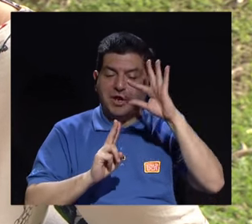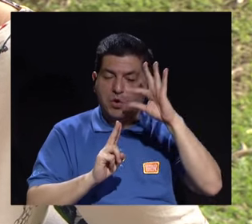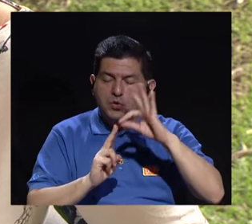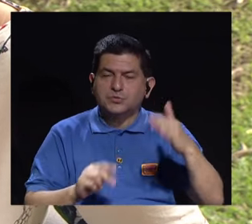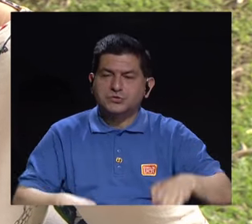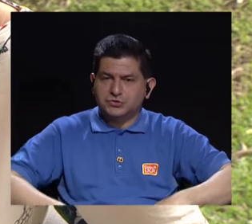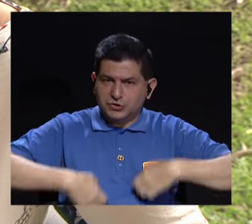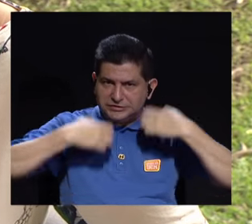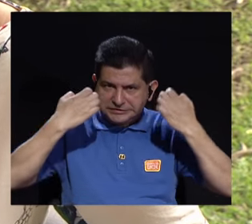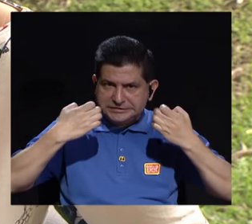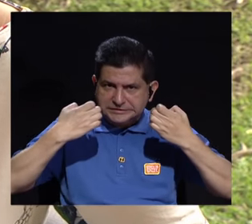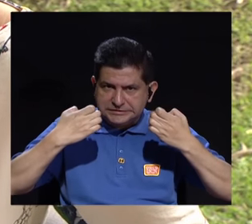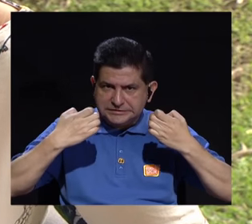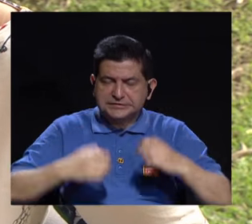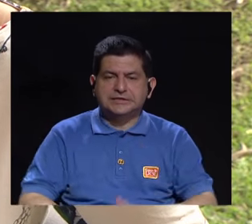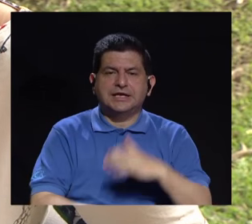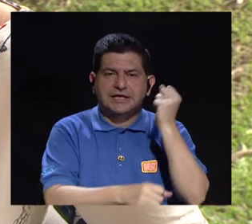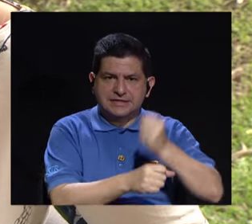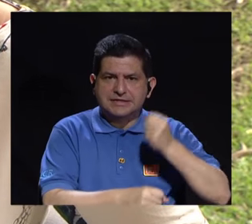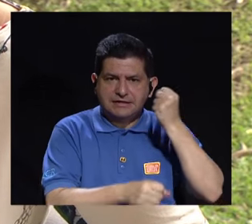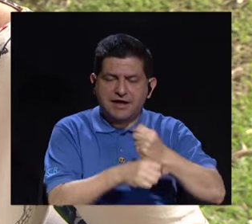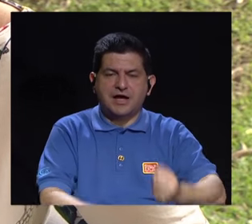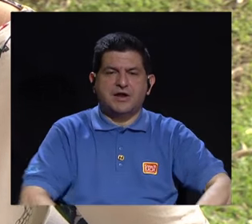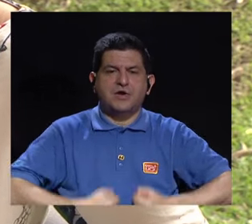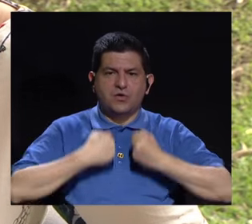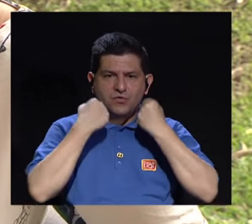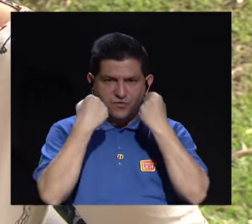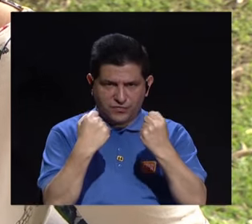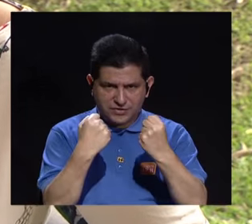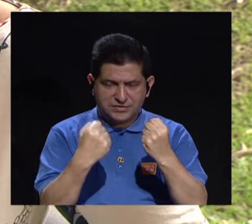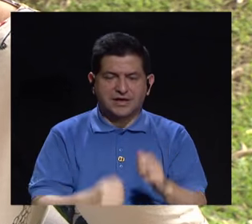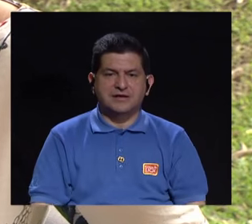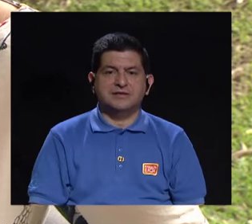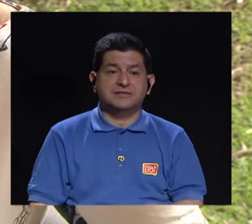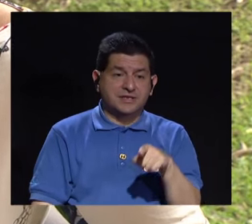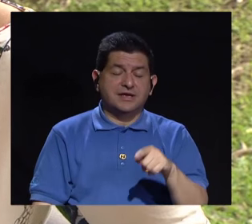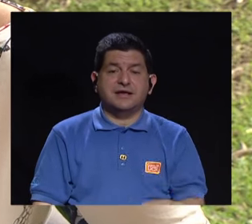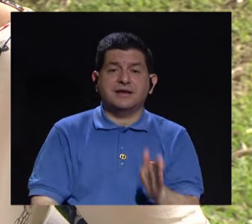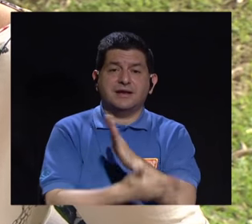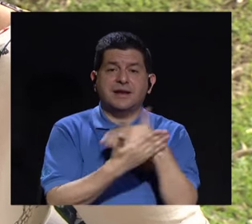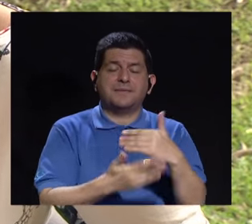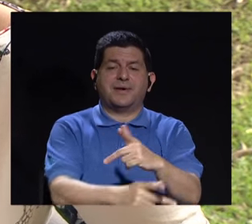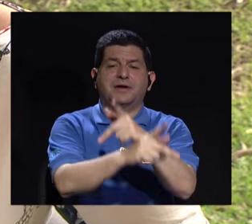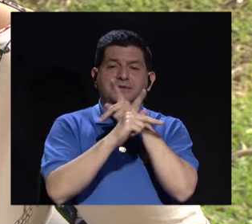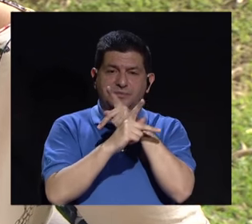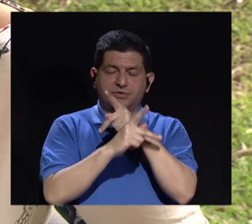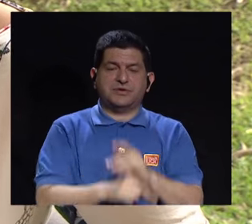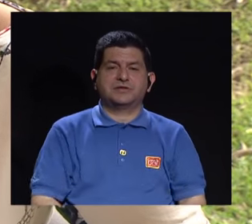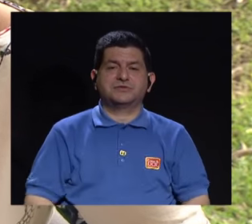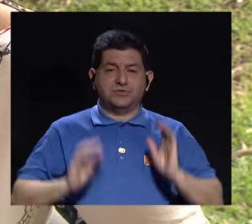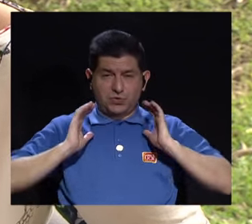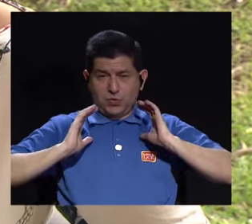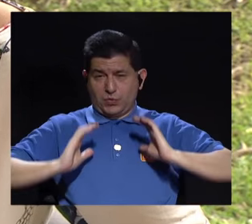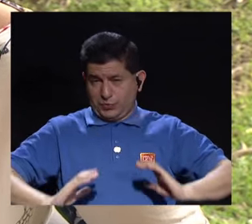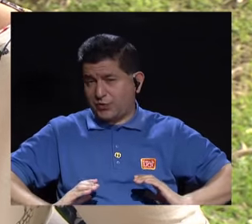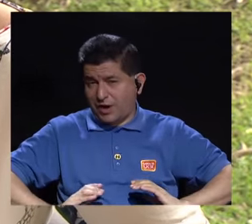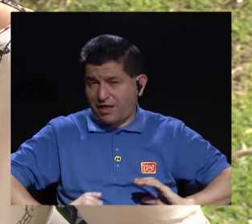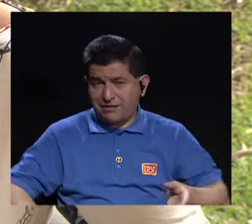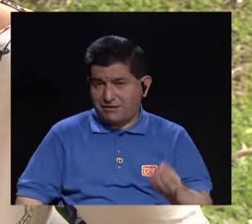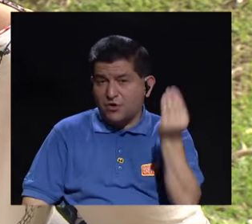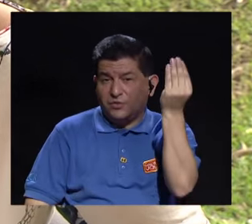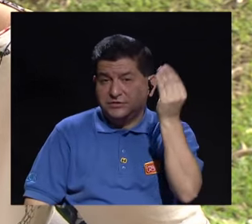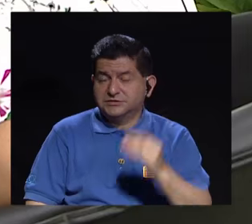alternativas, por ejemplo, para trabajar o para fortalecer, o para trabajar ese factor protector en la parte corporal,